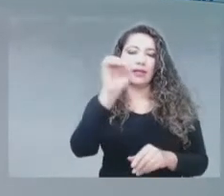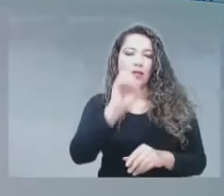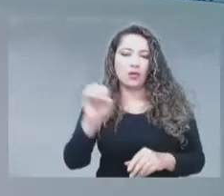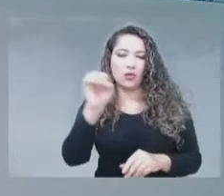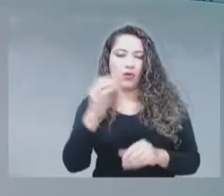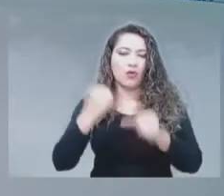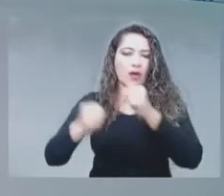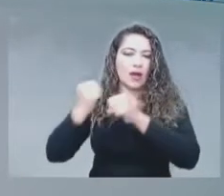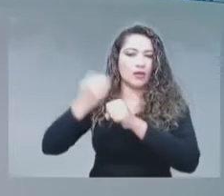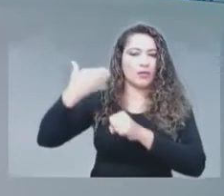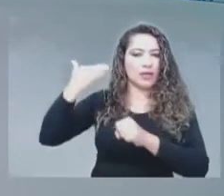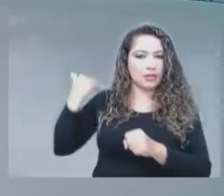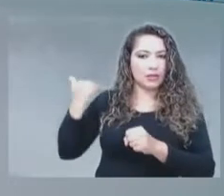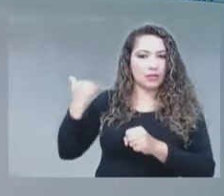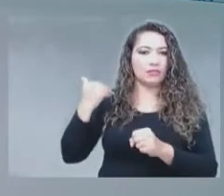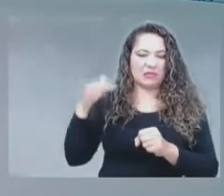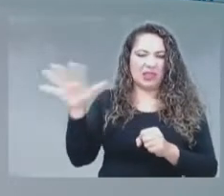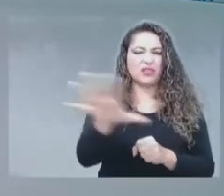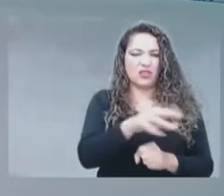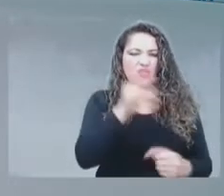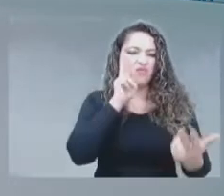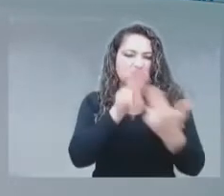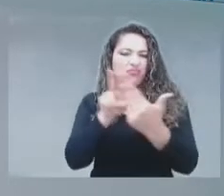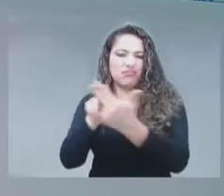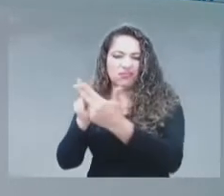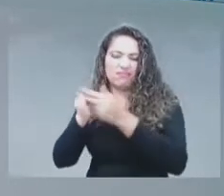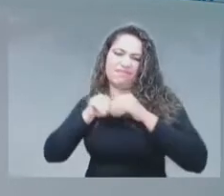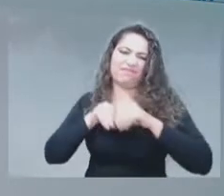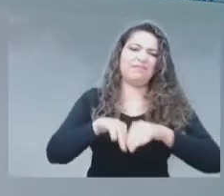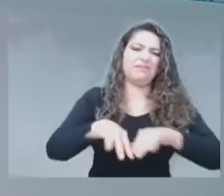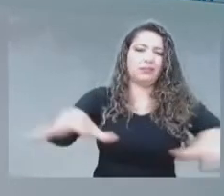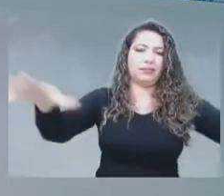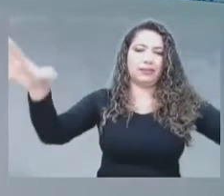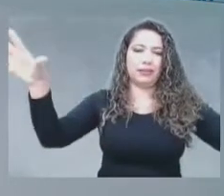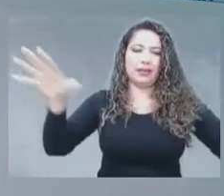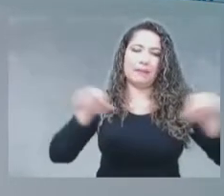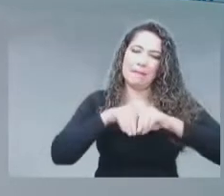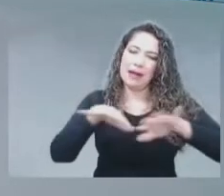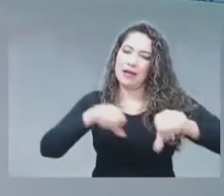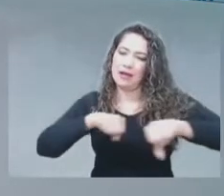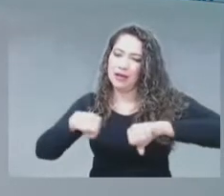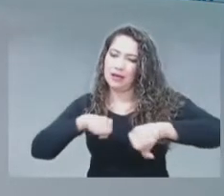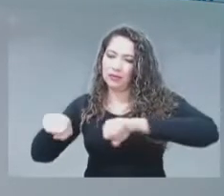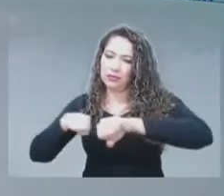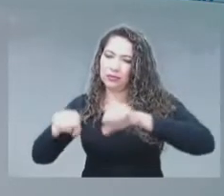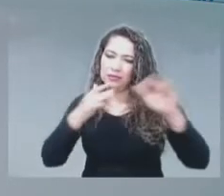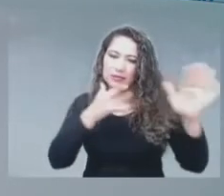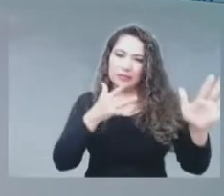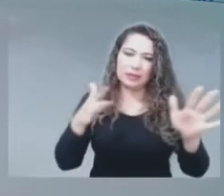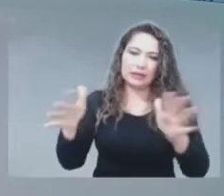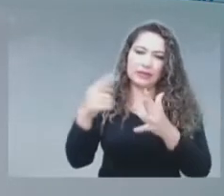Le hicimos bastante difusión. La oportunidad para presentar comentarios,